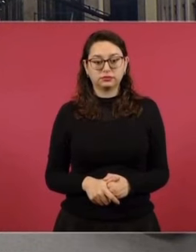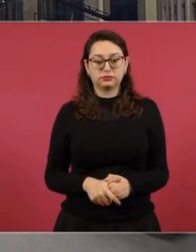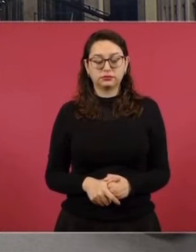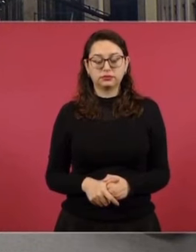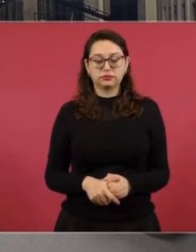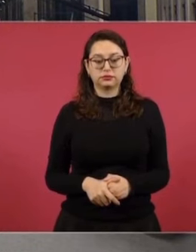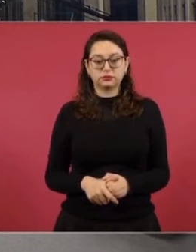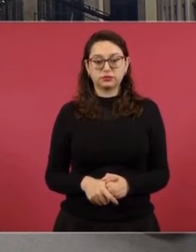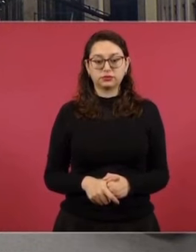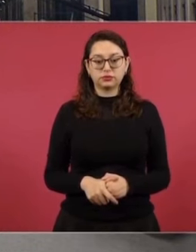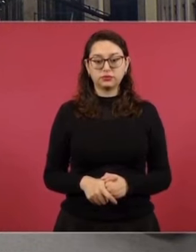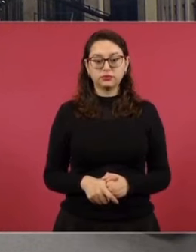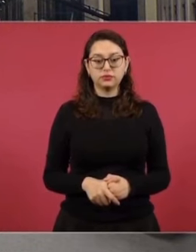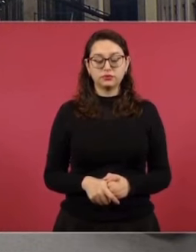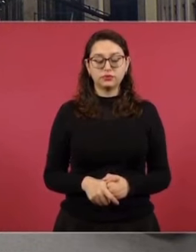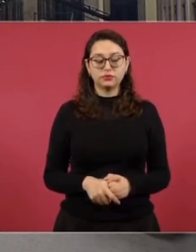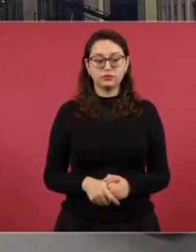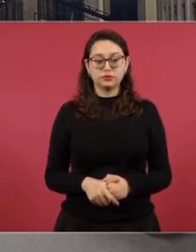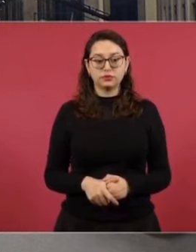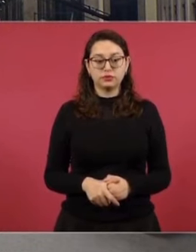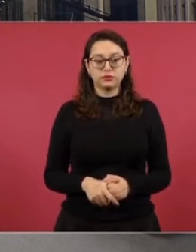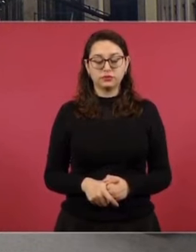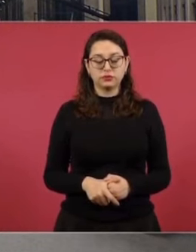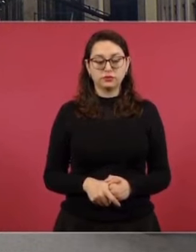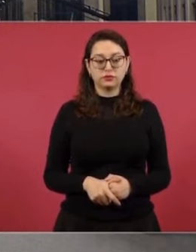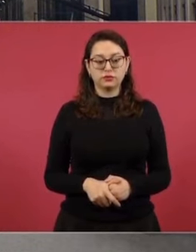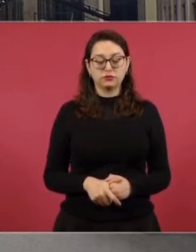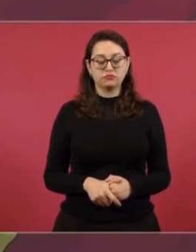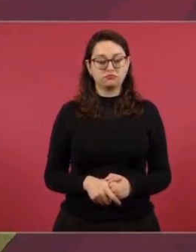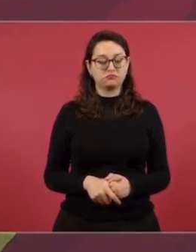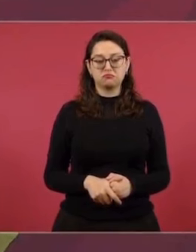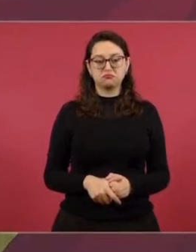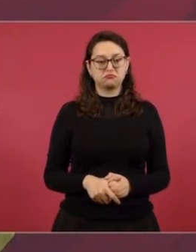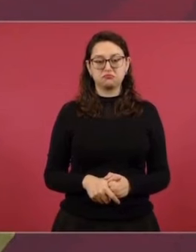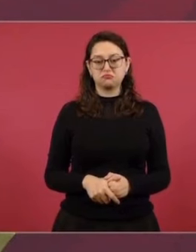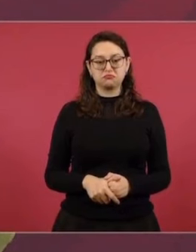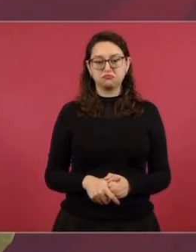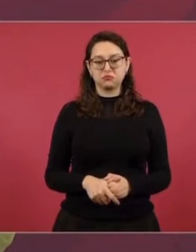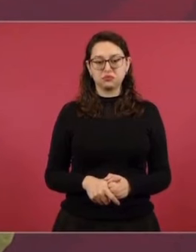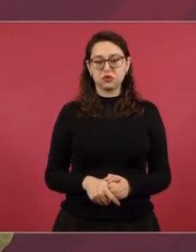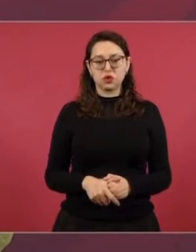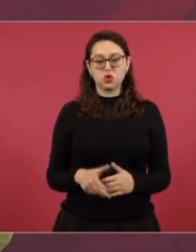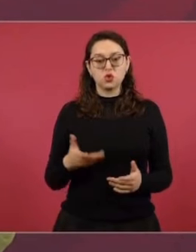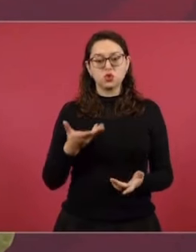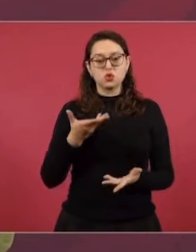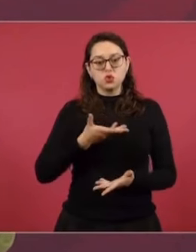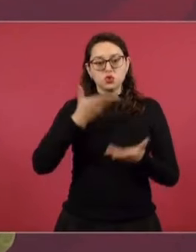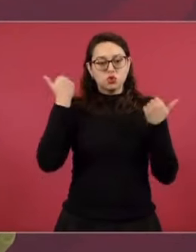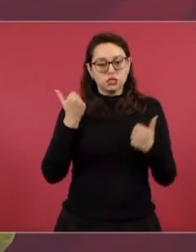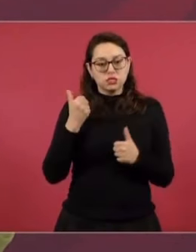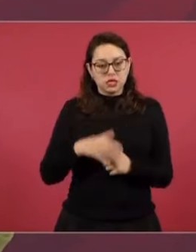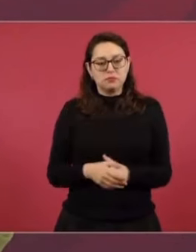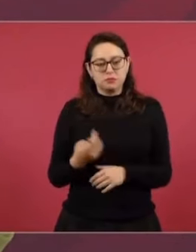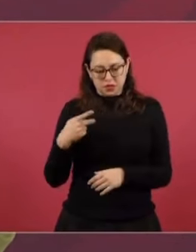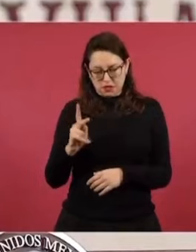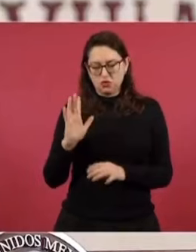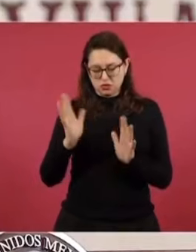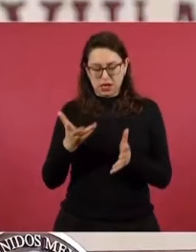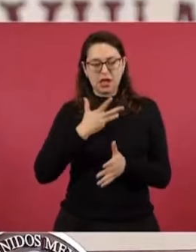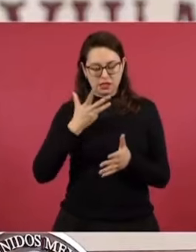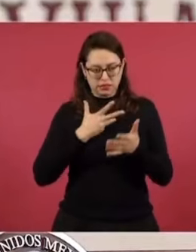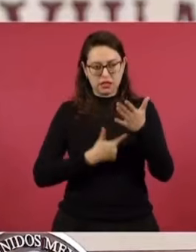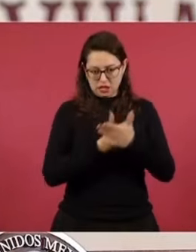mexicana de acuerdo con una proyección? No, no lo tengo. Creo que ya hizo nuestro personal esa proyección, pero